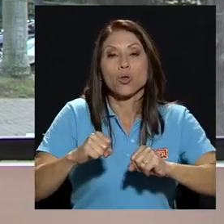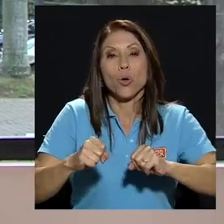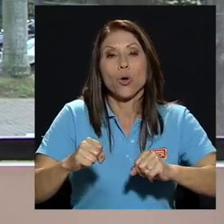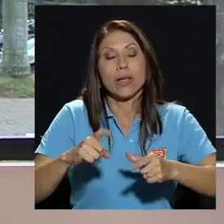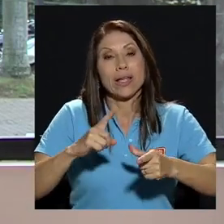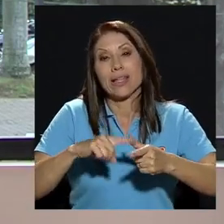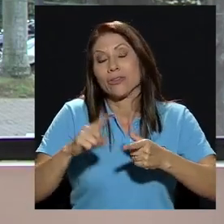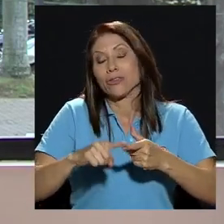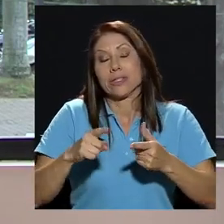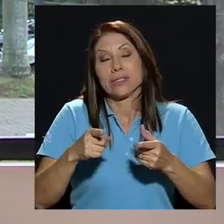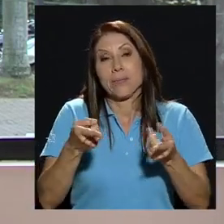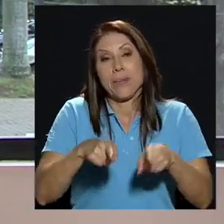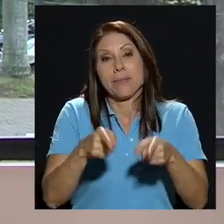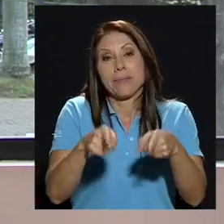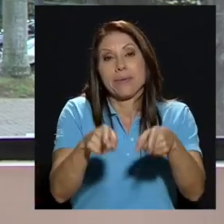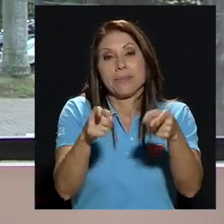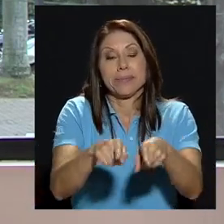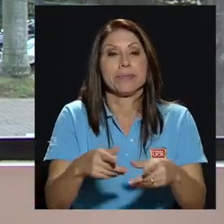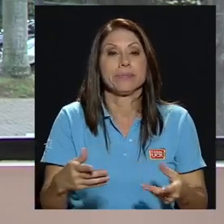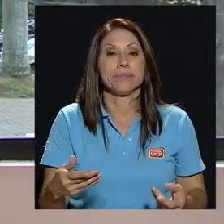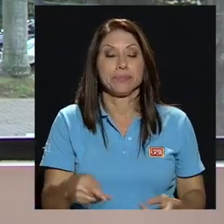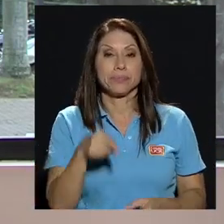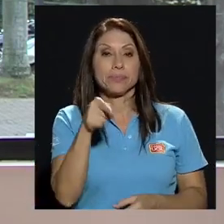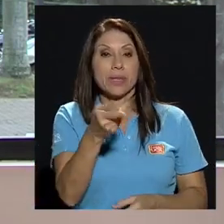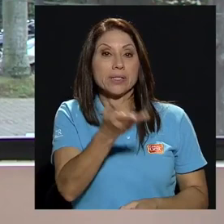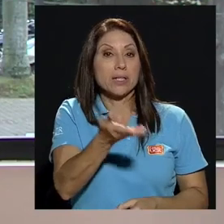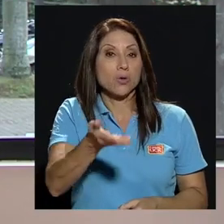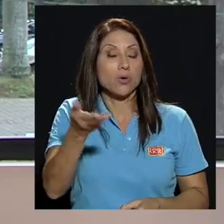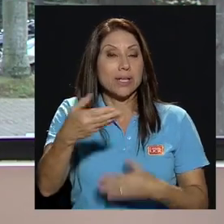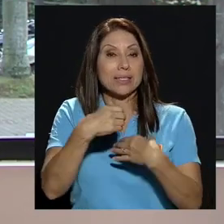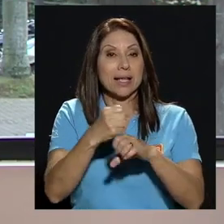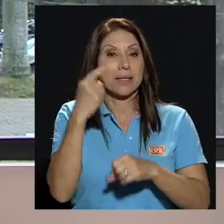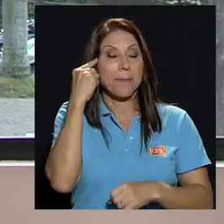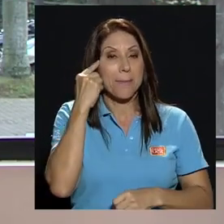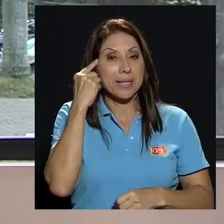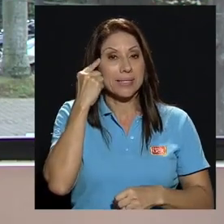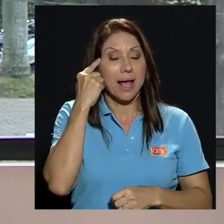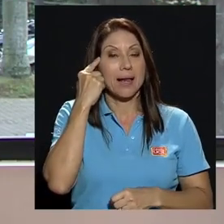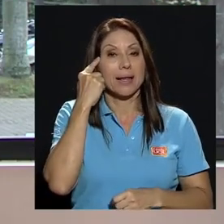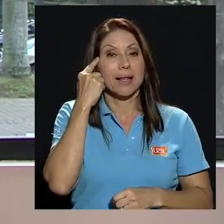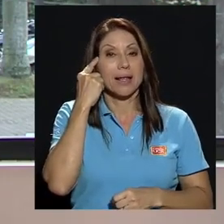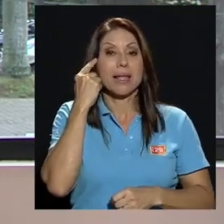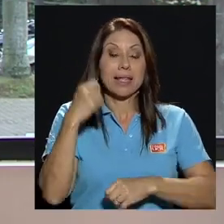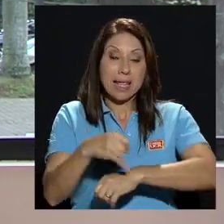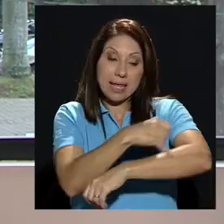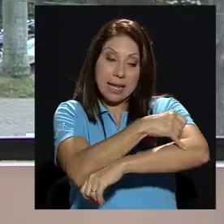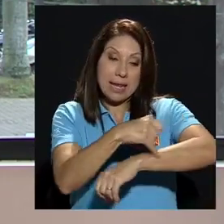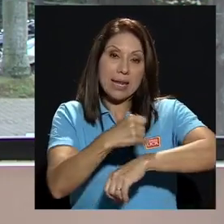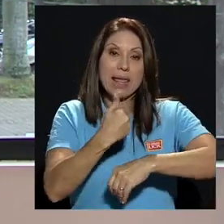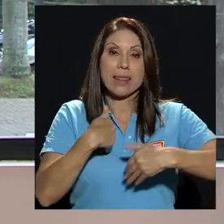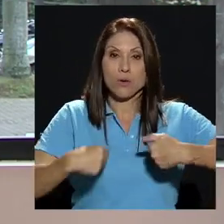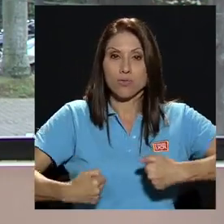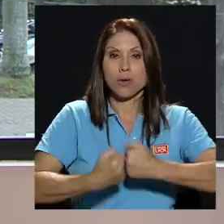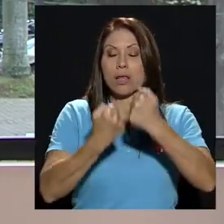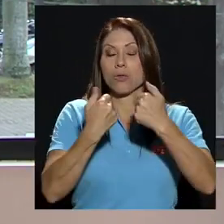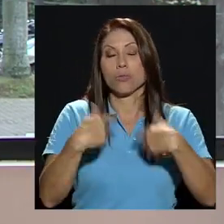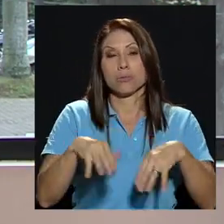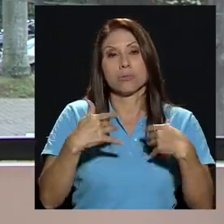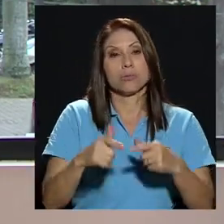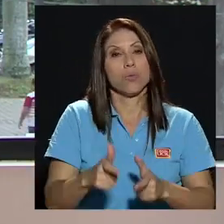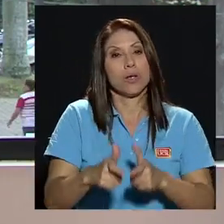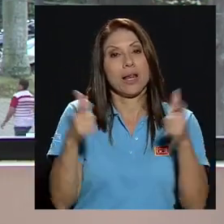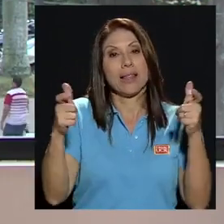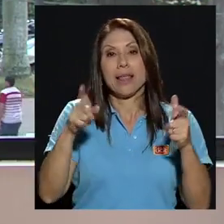resquebrajó etcétera estas cosas nos hacen pensar que el reto que se tiene en ingeniería es muy grande de